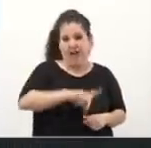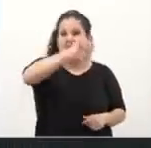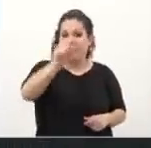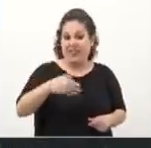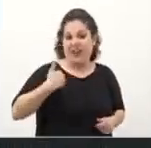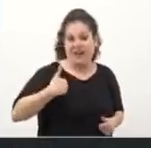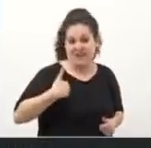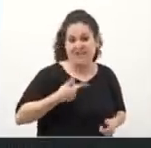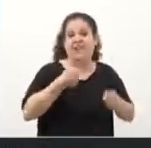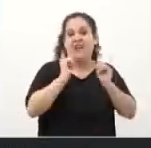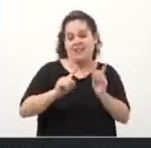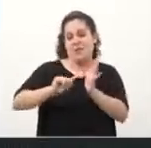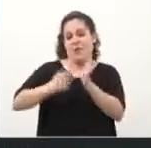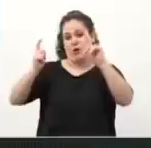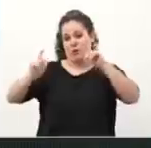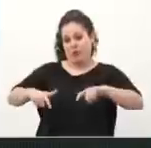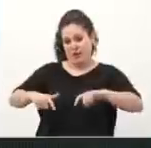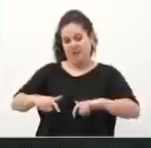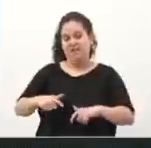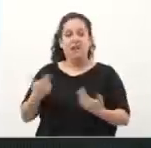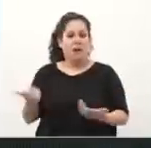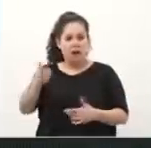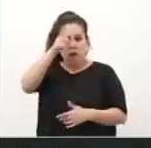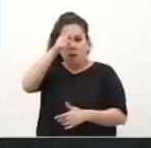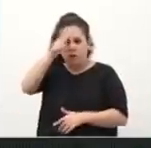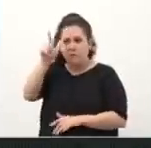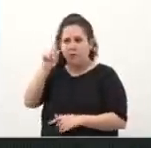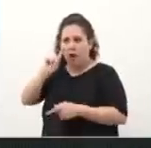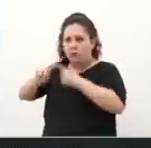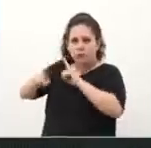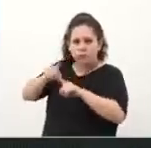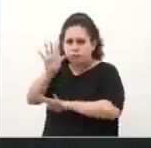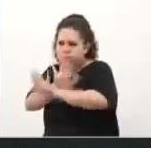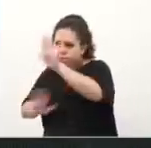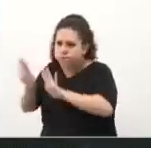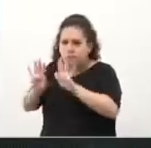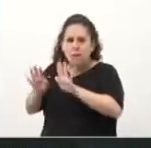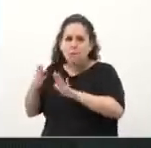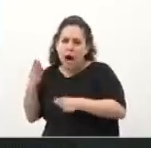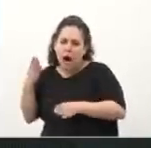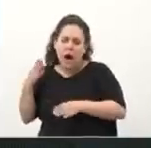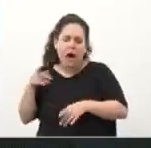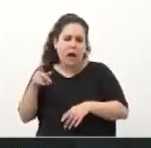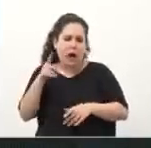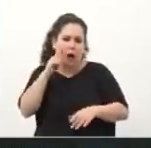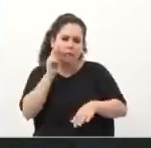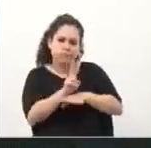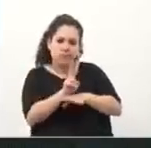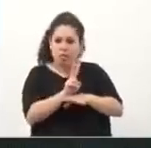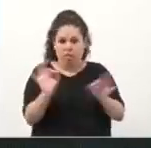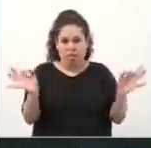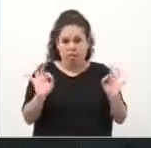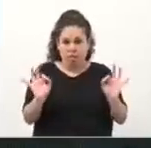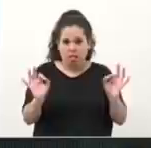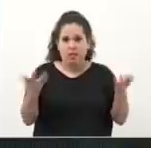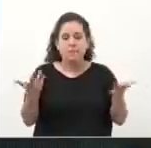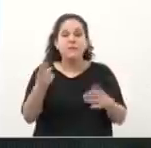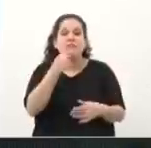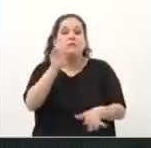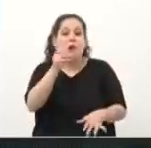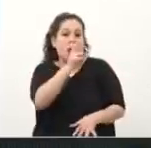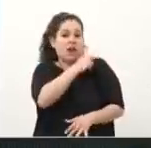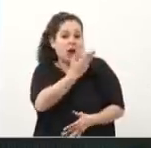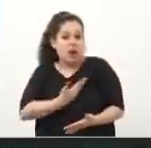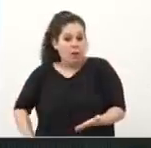Claro, no coordinaron los esfuerzos de la ciudad con los esfuerzos federales. Y yo, que vos estás mirando del otro lado, si soy jefe de gobierno,